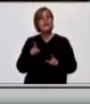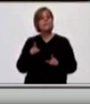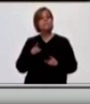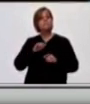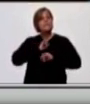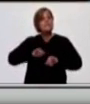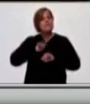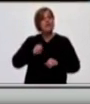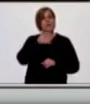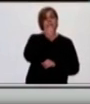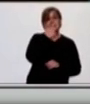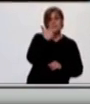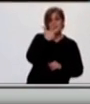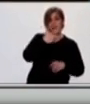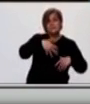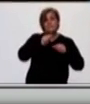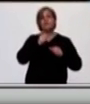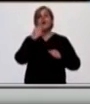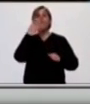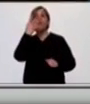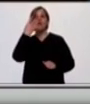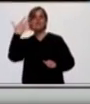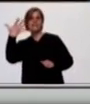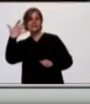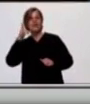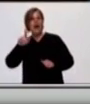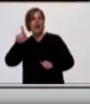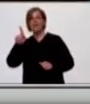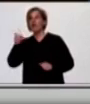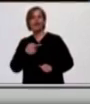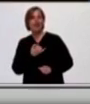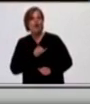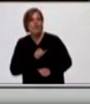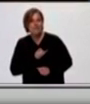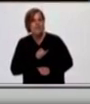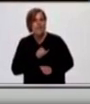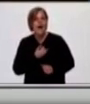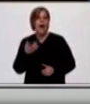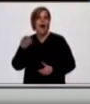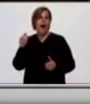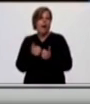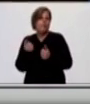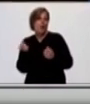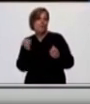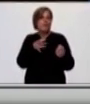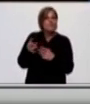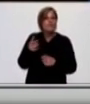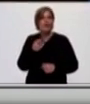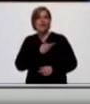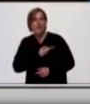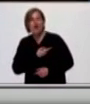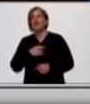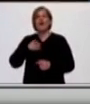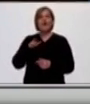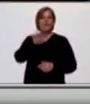el informe de los 63 casos, tenemos 45 que tienen nexo, o sea que fueron contacto con un caso confirmado o que estuvieron en un lugar